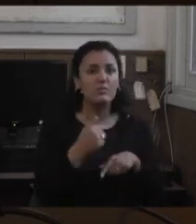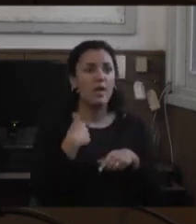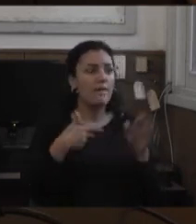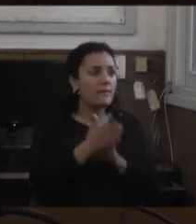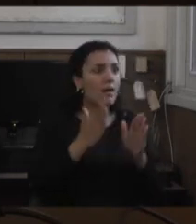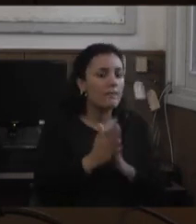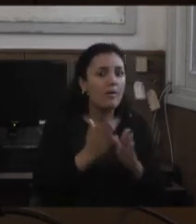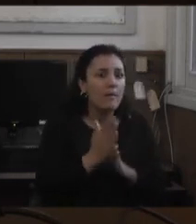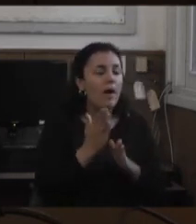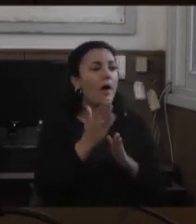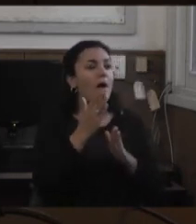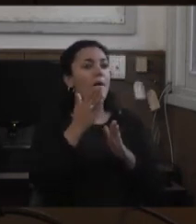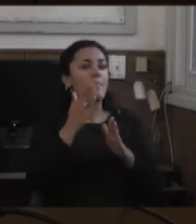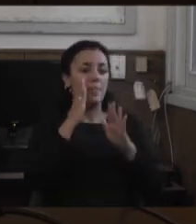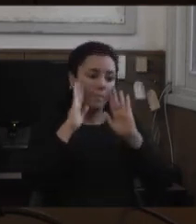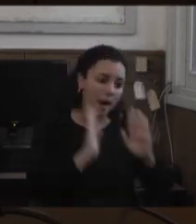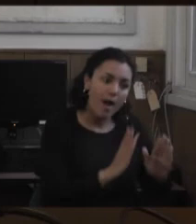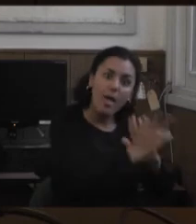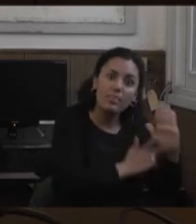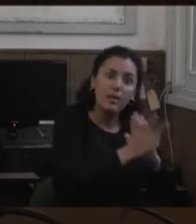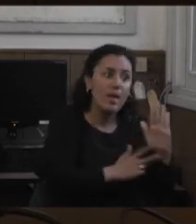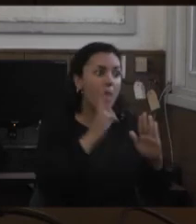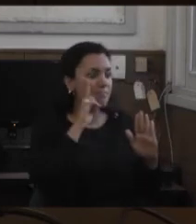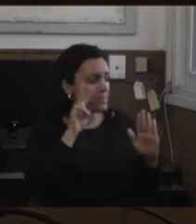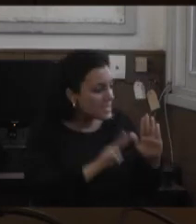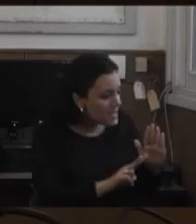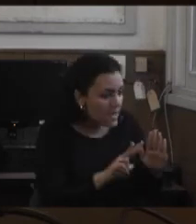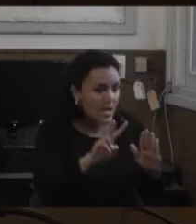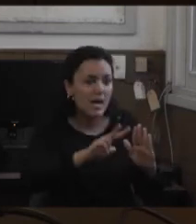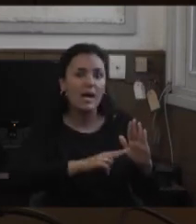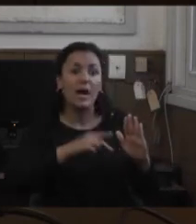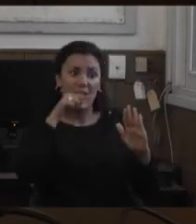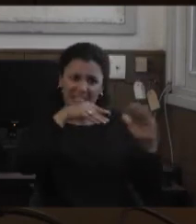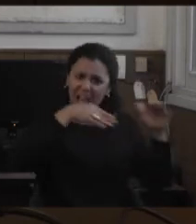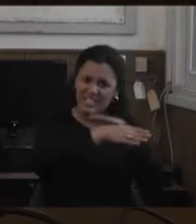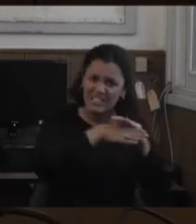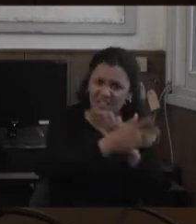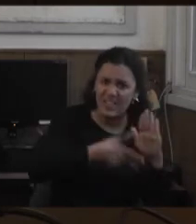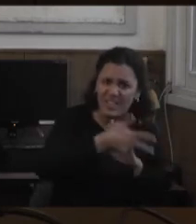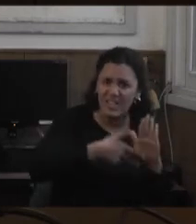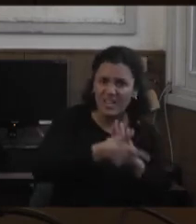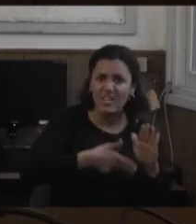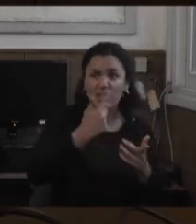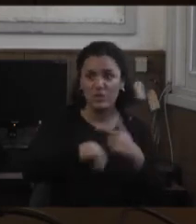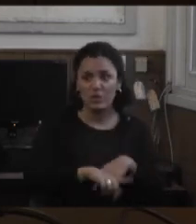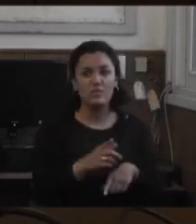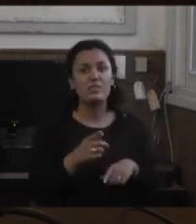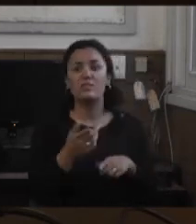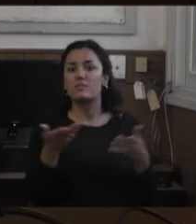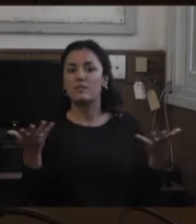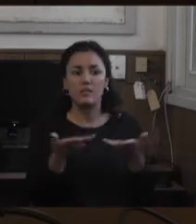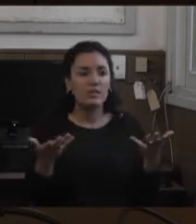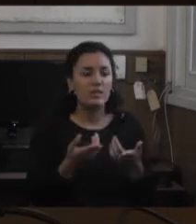compañero paramos el tren revisamos el tren digo me parece que es esto de hoy tengo la postura de que hay que filtrarse hay que